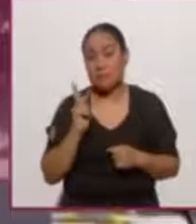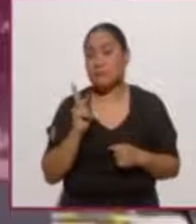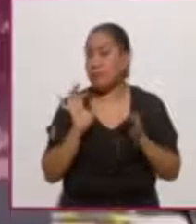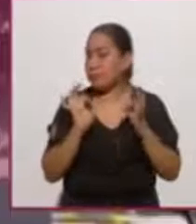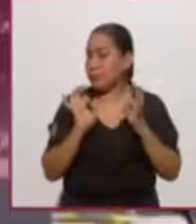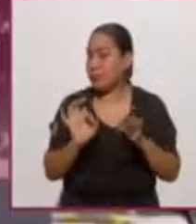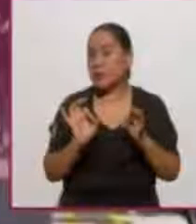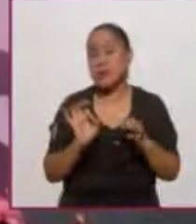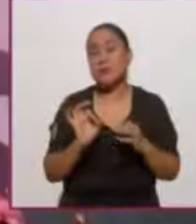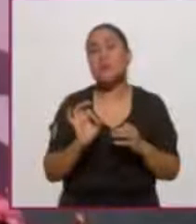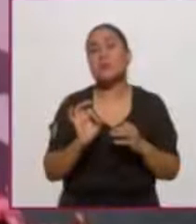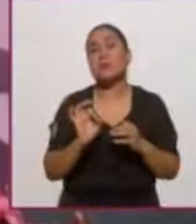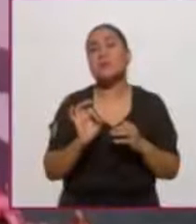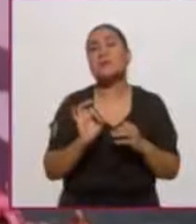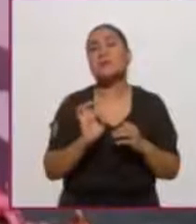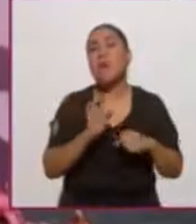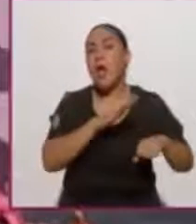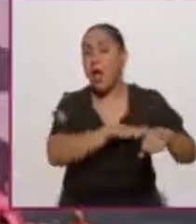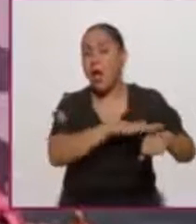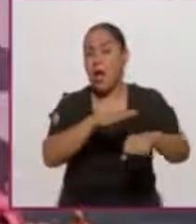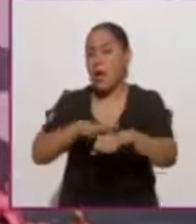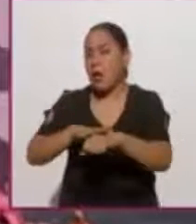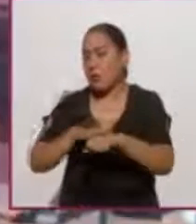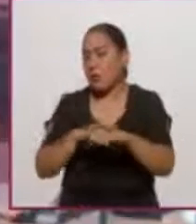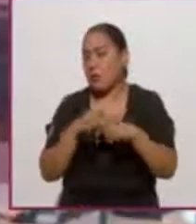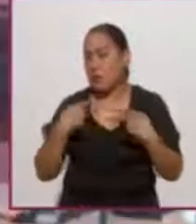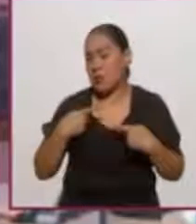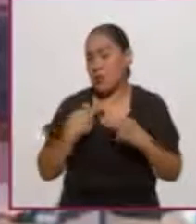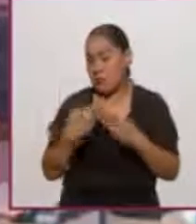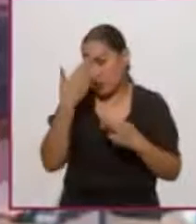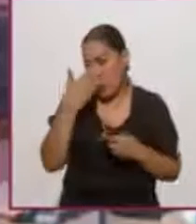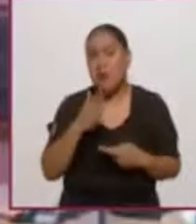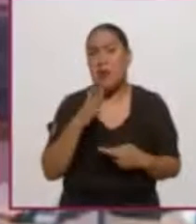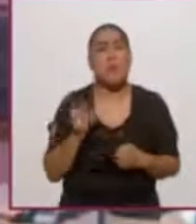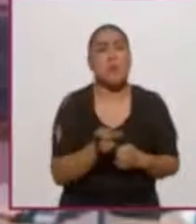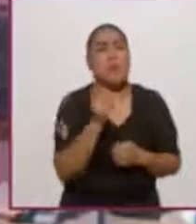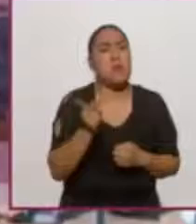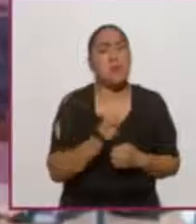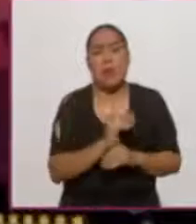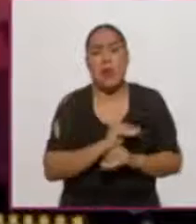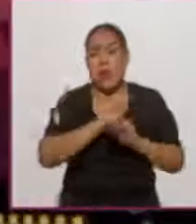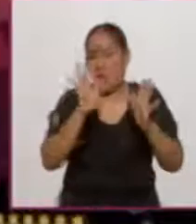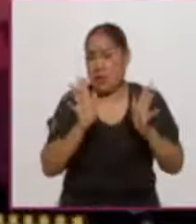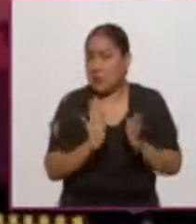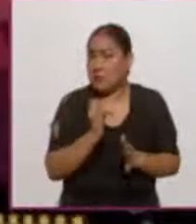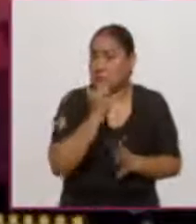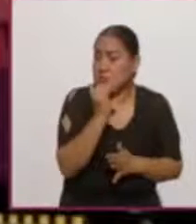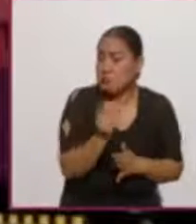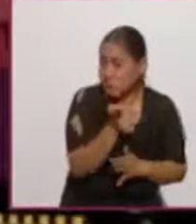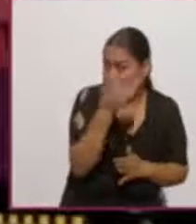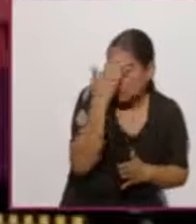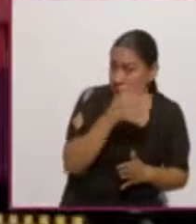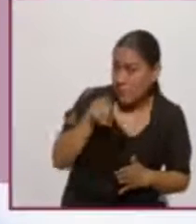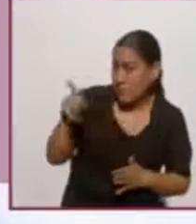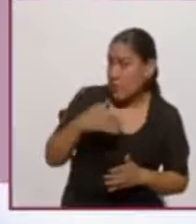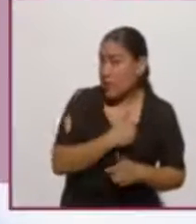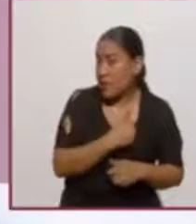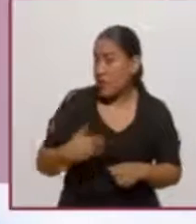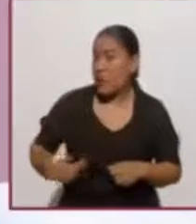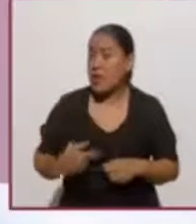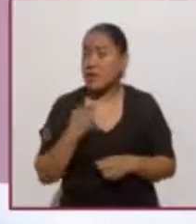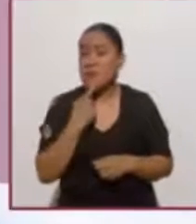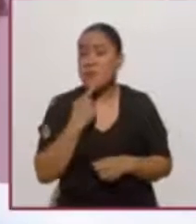conocimiento bastante alto. La pregunta es muy clara. Usted se enteró que el presidente Andrés Manuel López Obrador